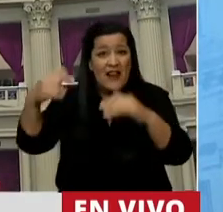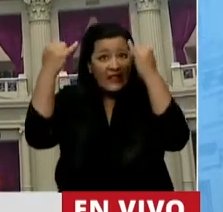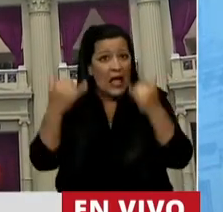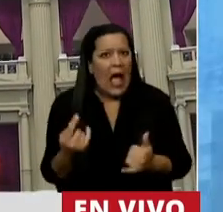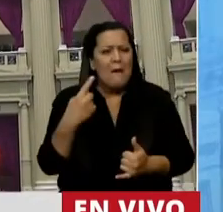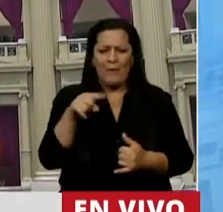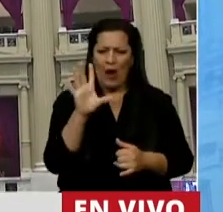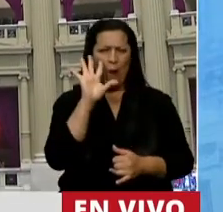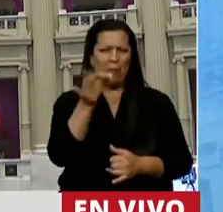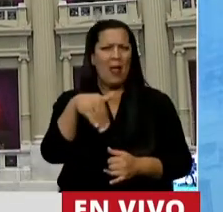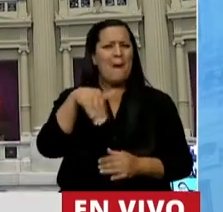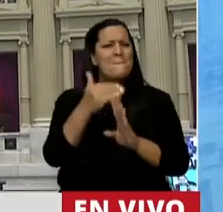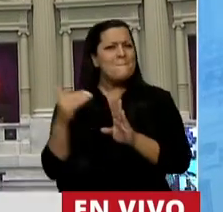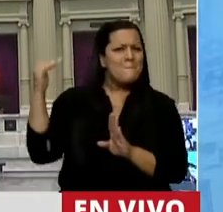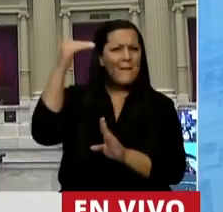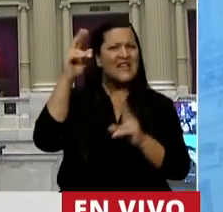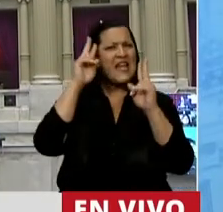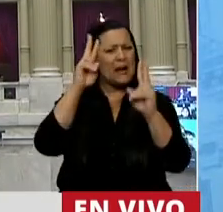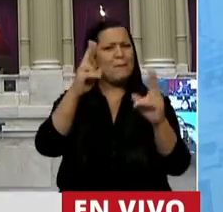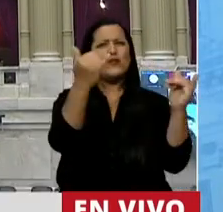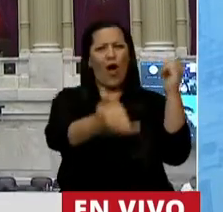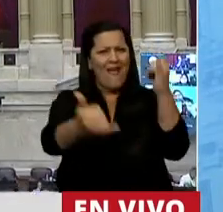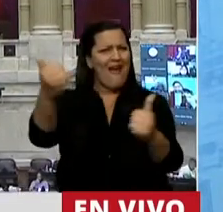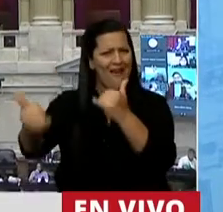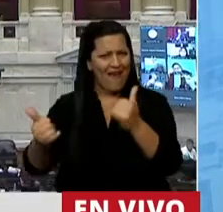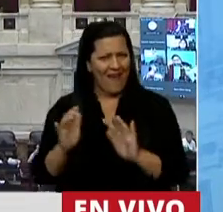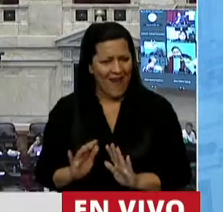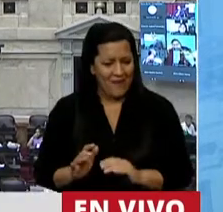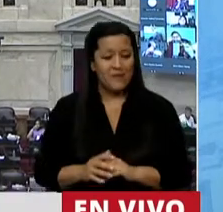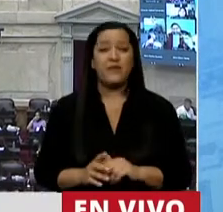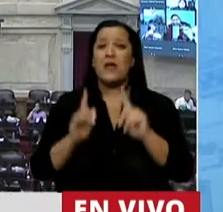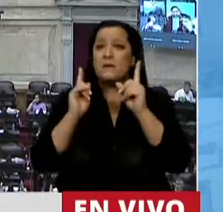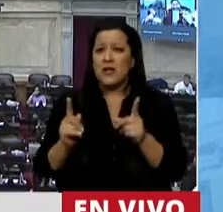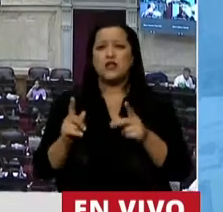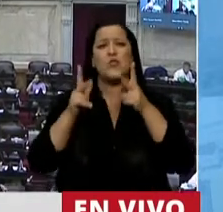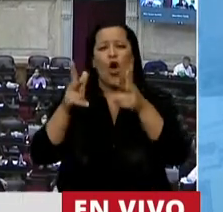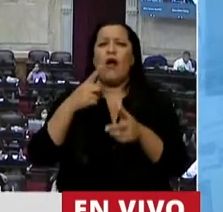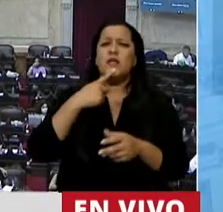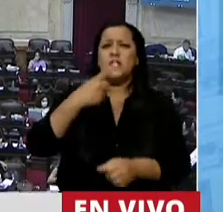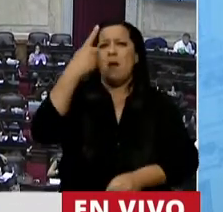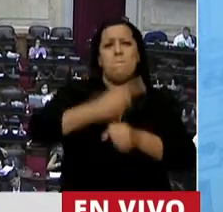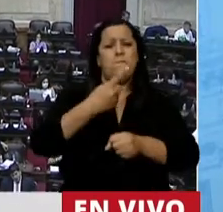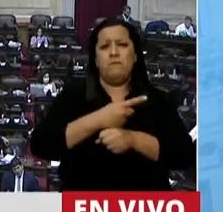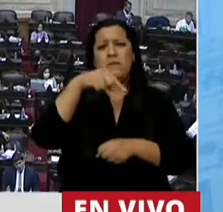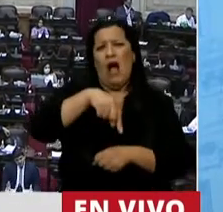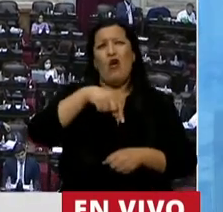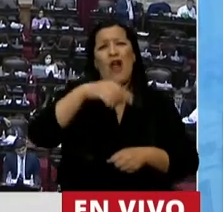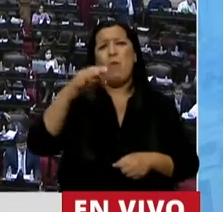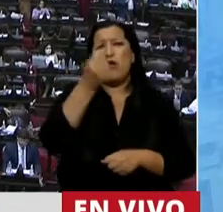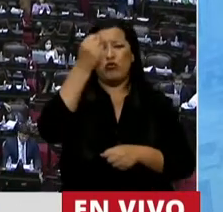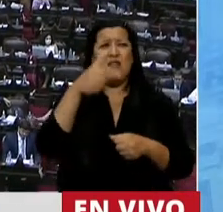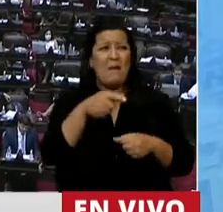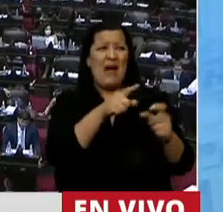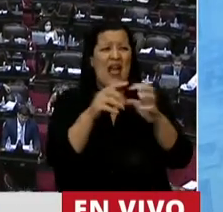Quiero hacer una reflexión también sobre esto de lo que se repitió mucho, de que no es prioritario y no es oportuno este debate.